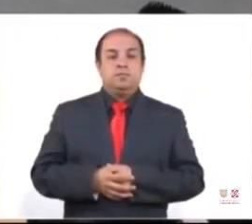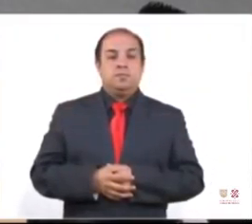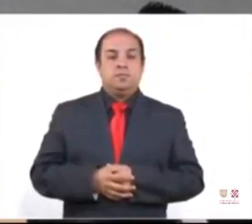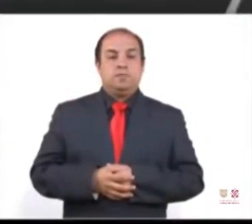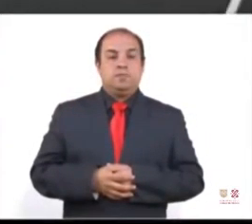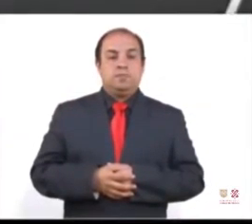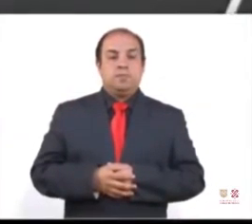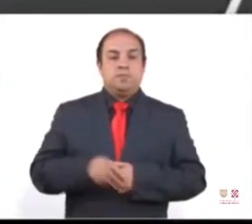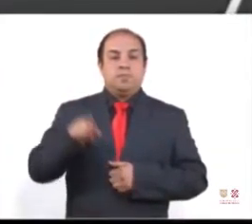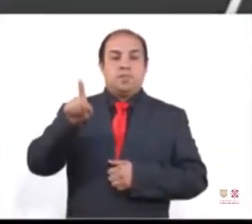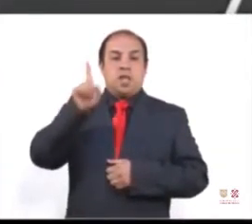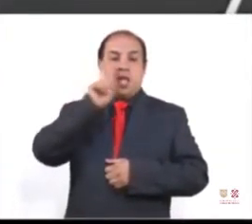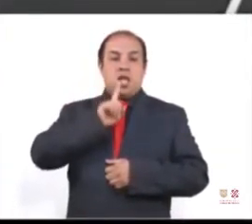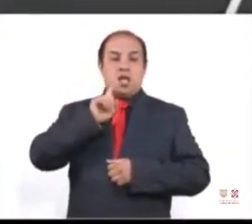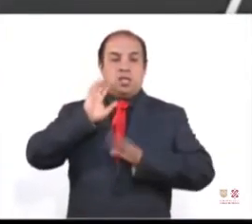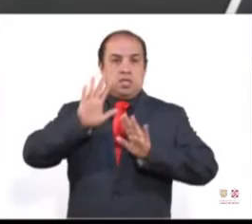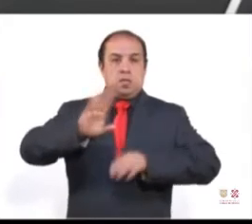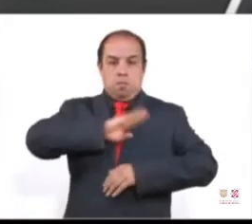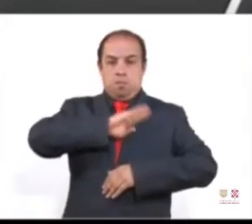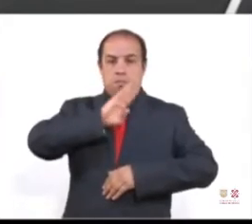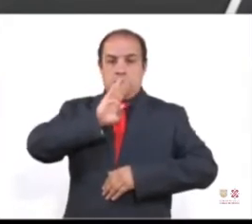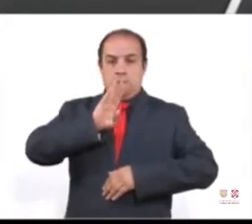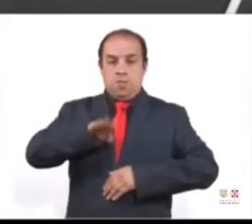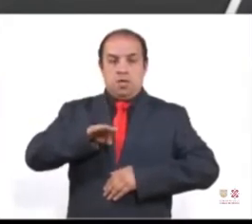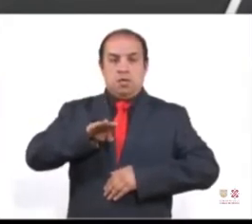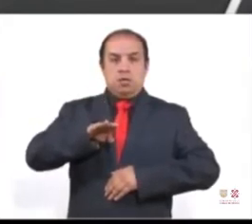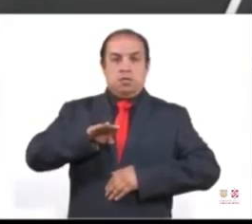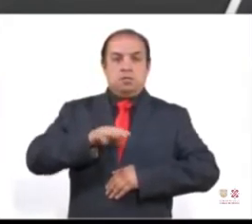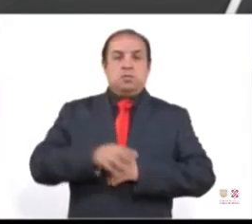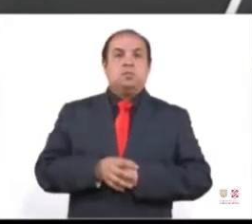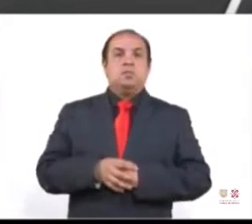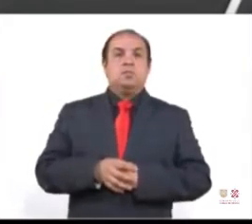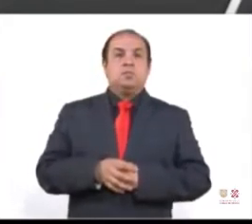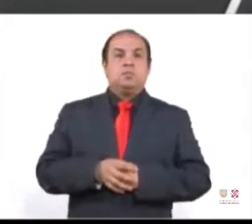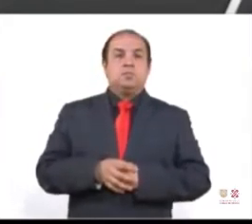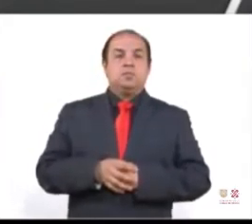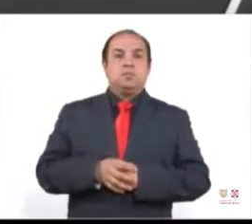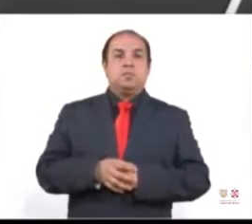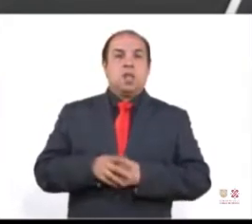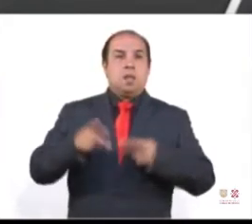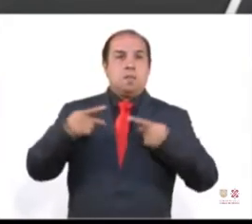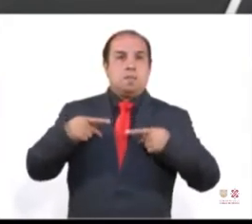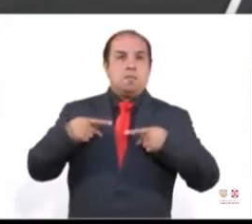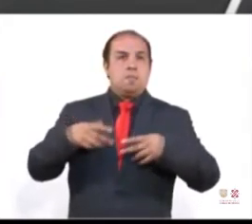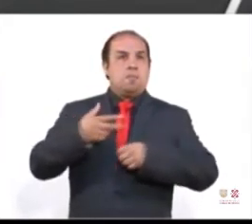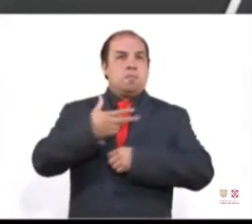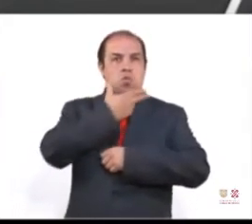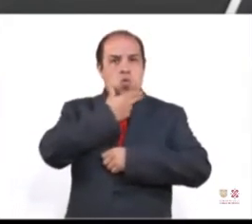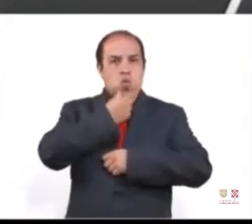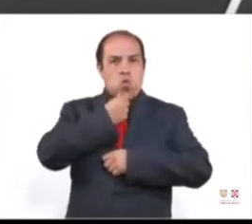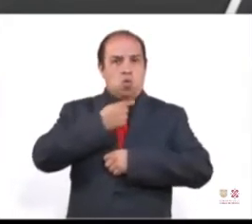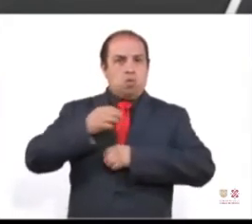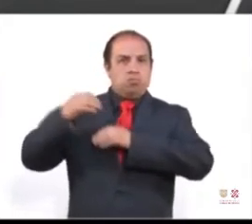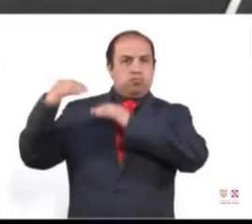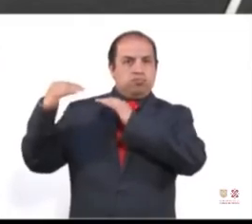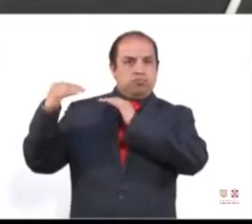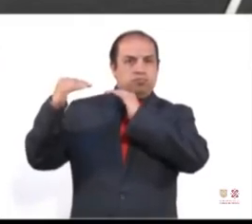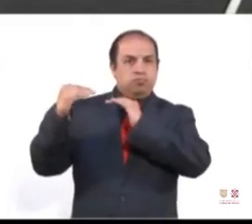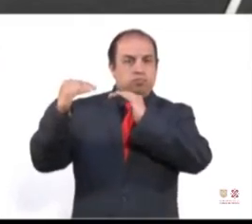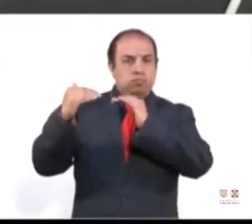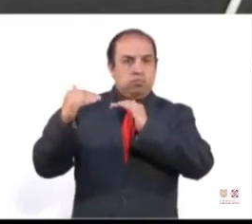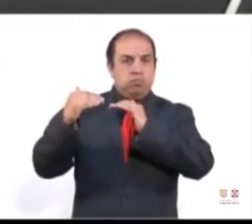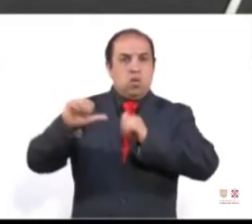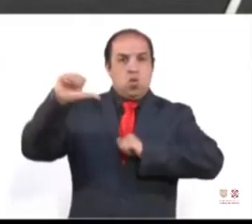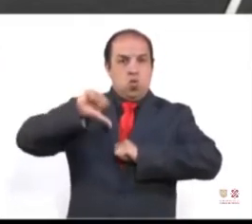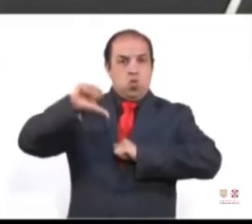Ella ya sin vida, es cargada por la persona que se entrega